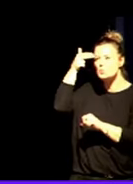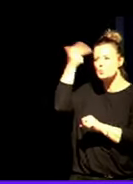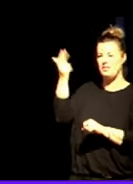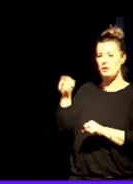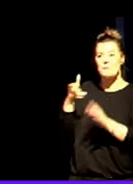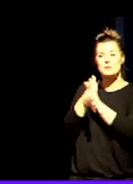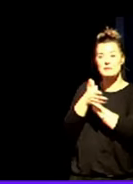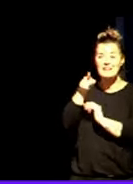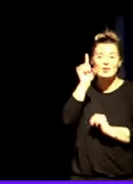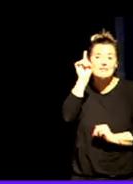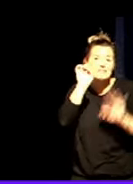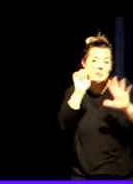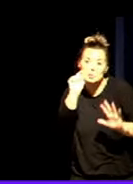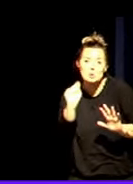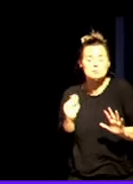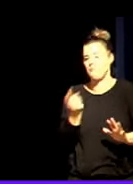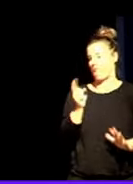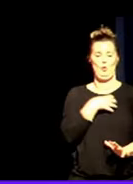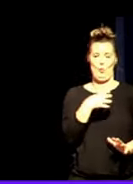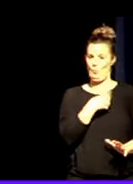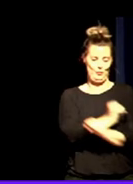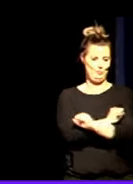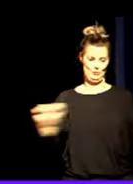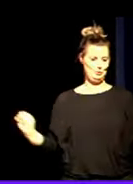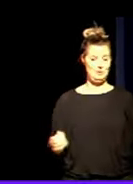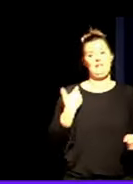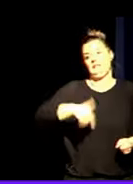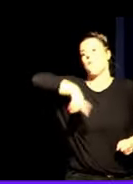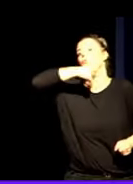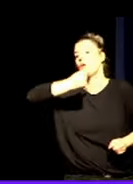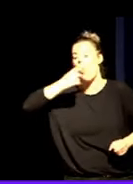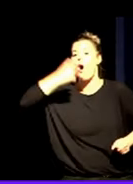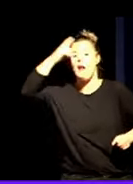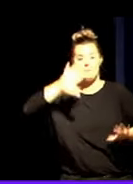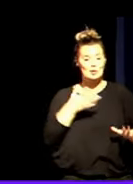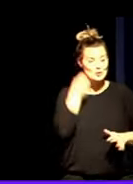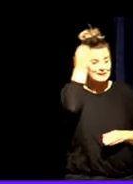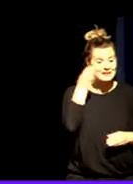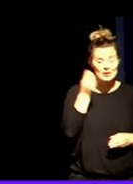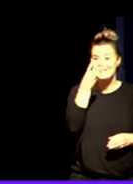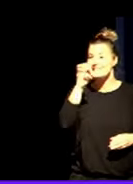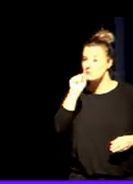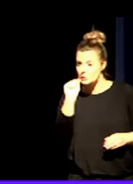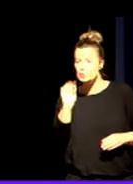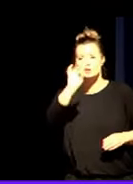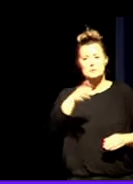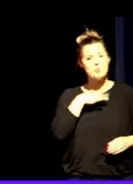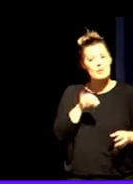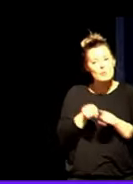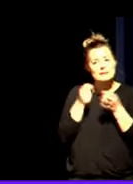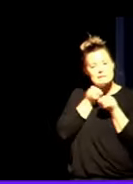No puedo, ya me gustaría. Ni en 10 minutos, ni en 10 horas. No podría. Pero creo que en 30 minutos, sí que puedo